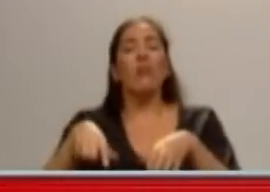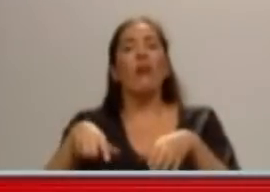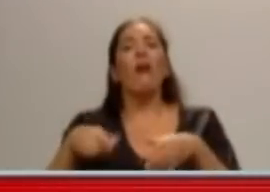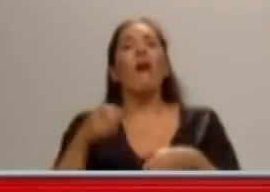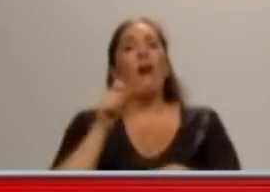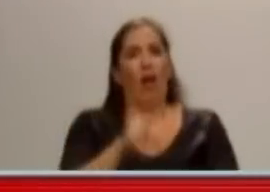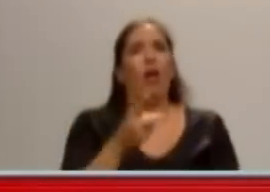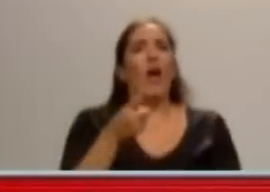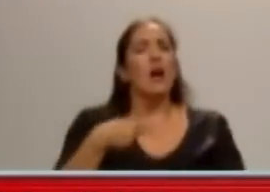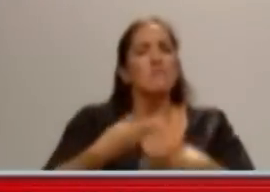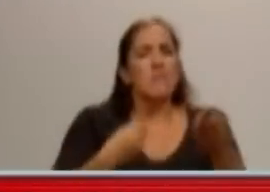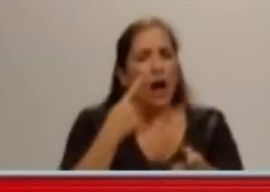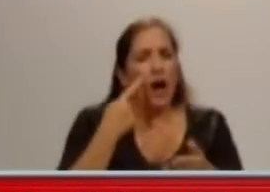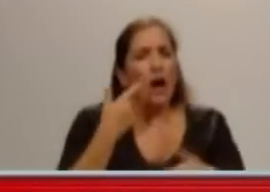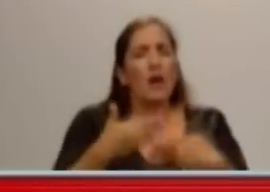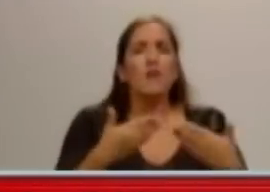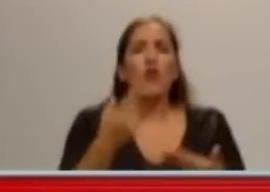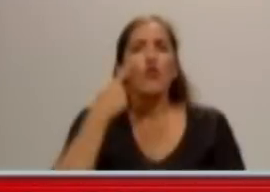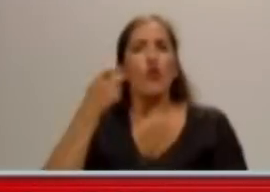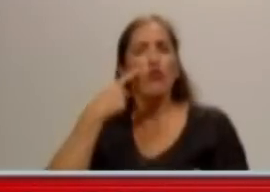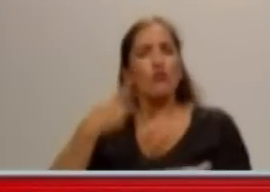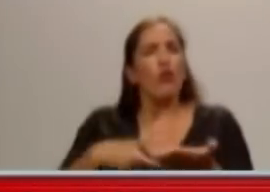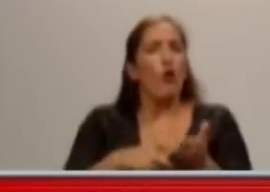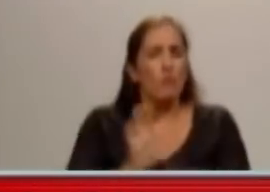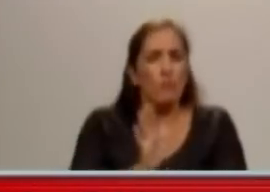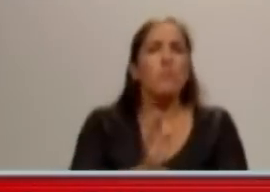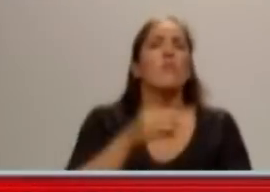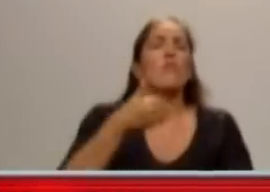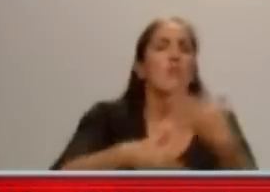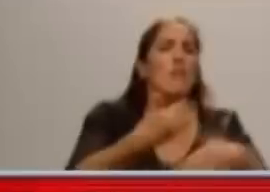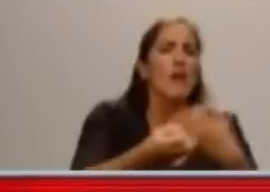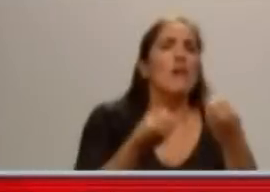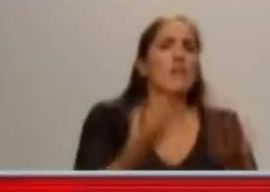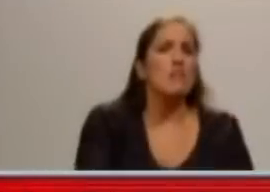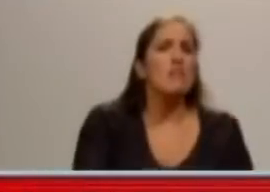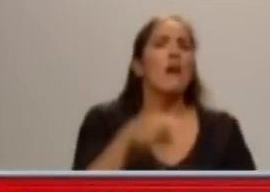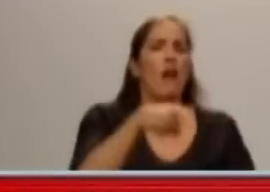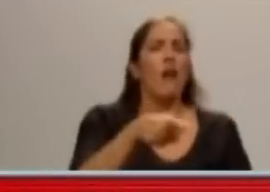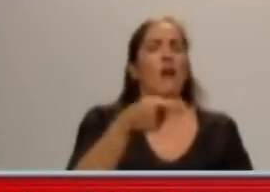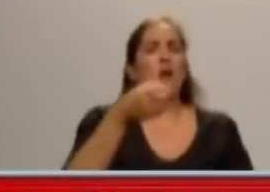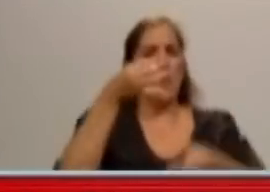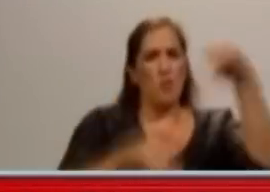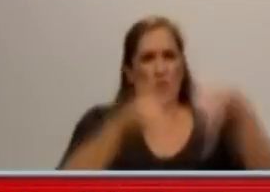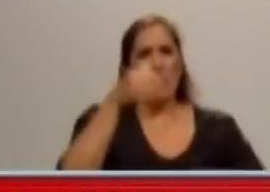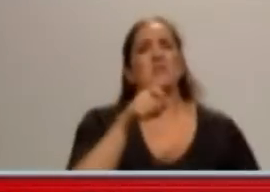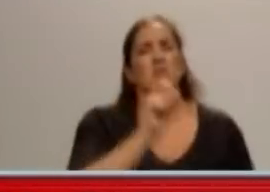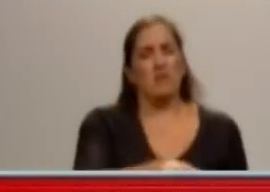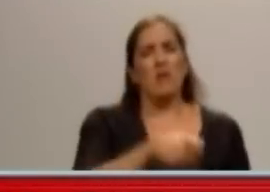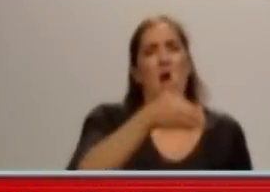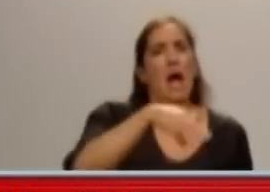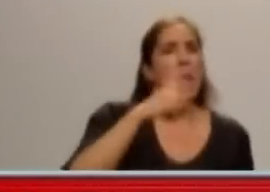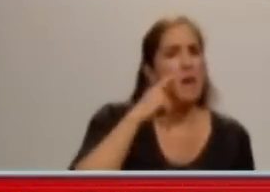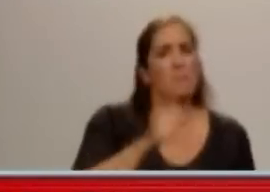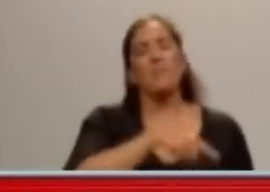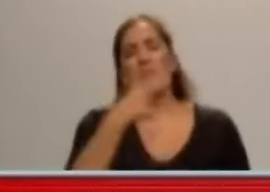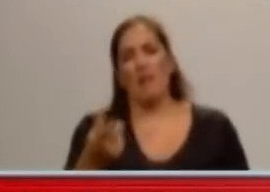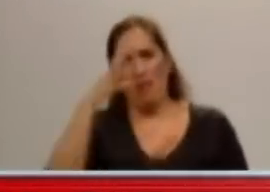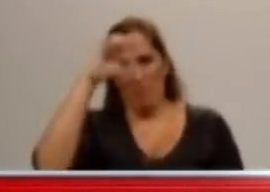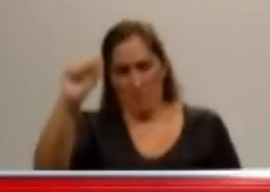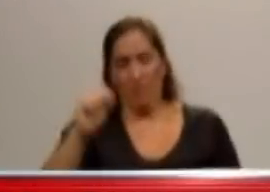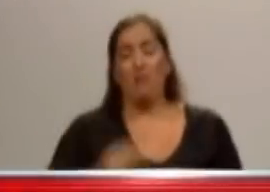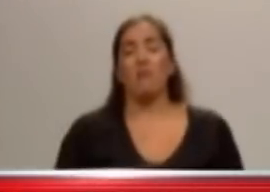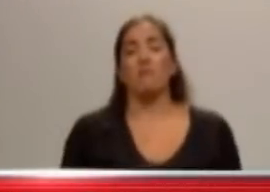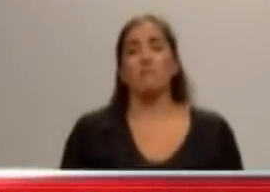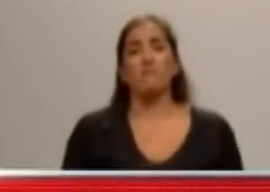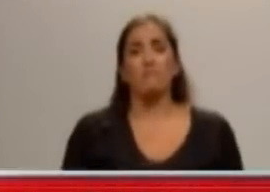cuando la oposición sea gobierno, sí, porque hasta si Scioli gana, la realidad lo va a obligar a diferenciarse al